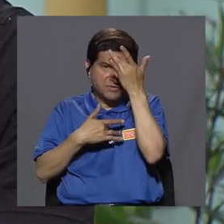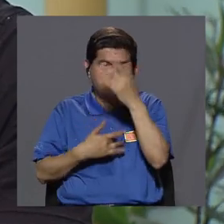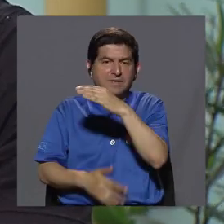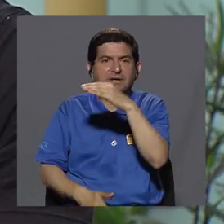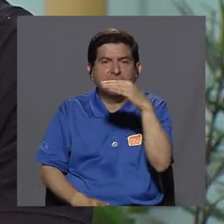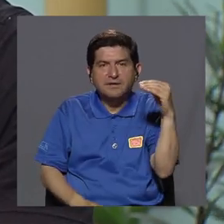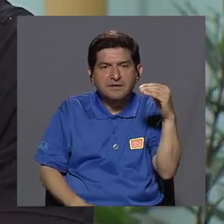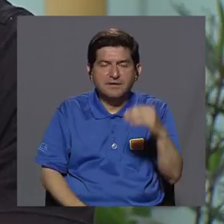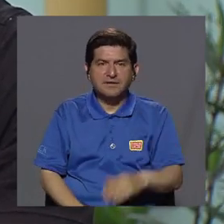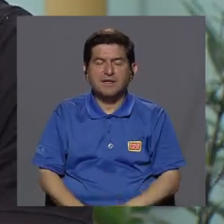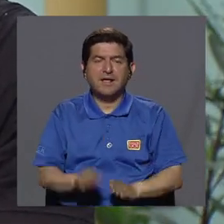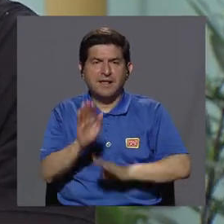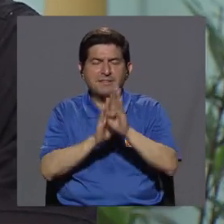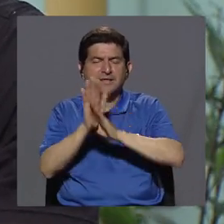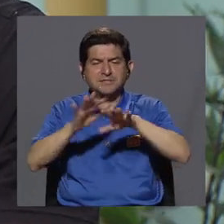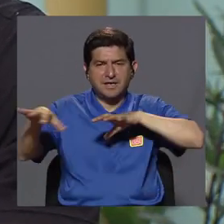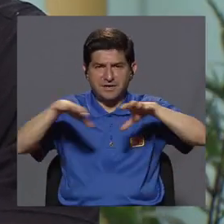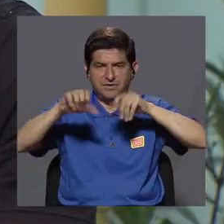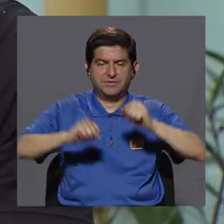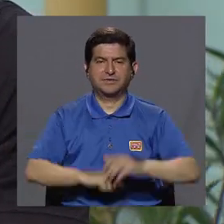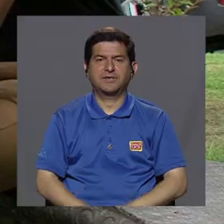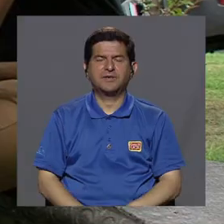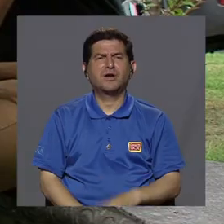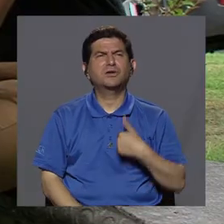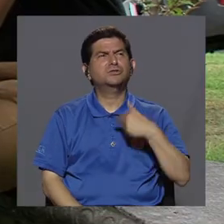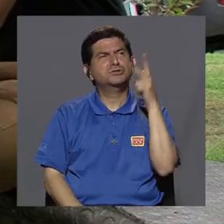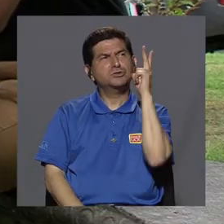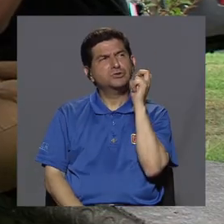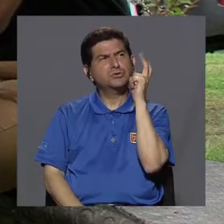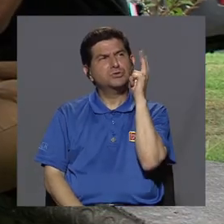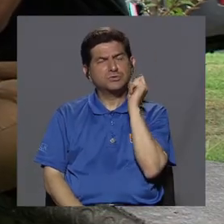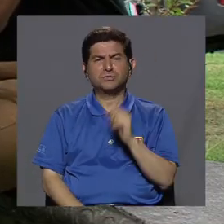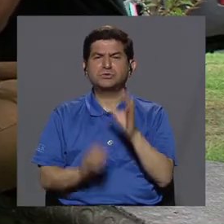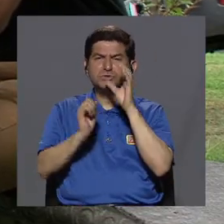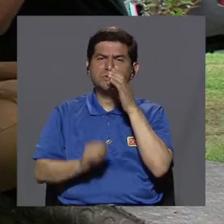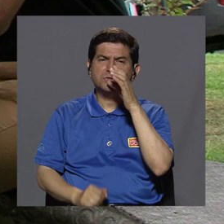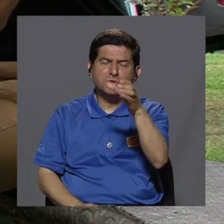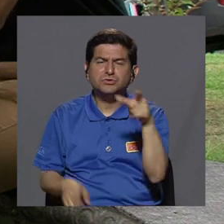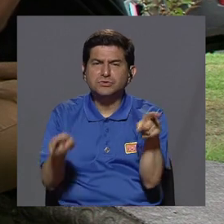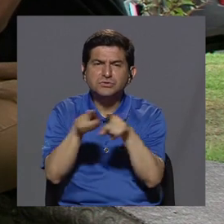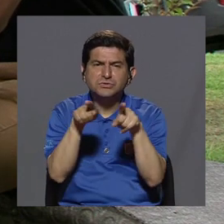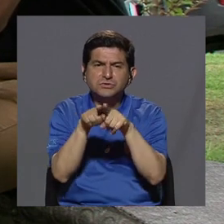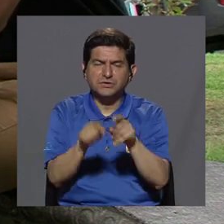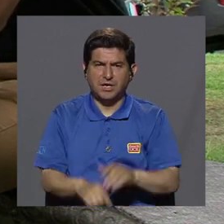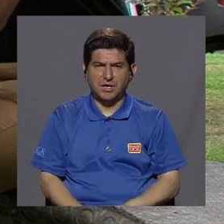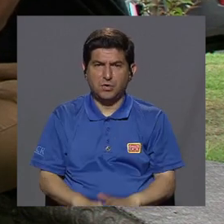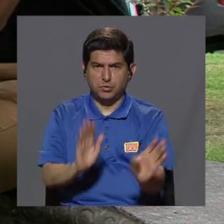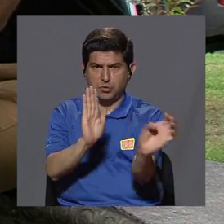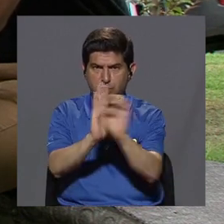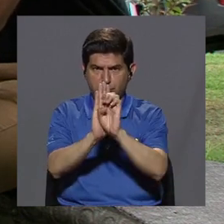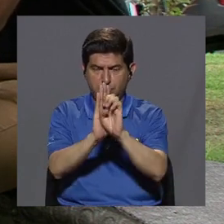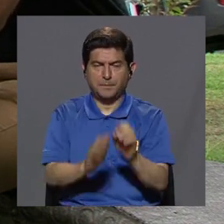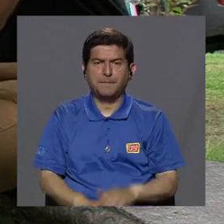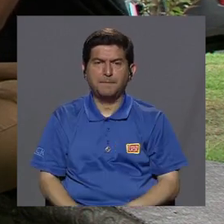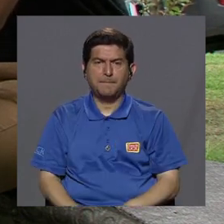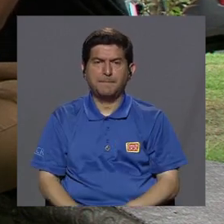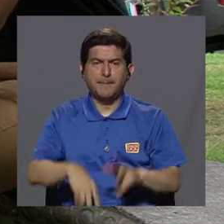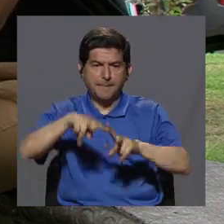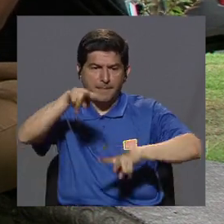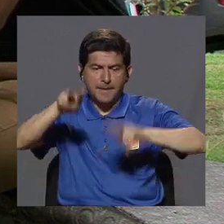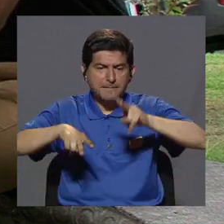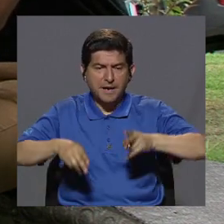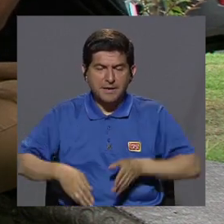desarrollar acciones más. He escuchado algunas recomendaciones también, que por ejemplo, variar